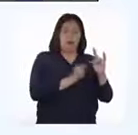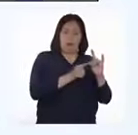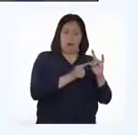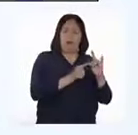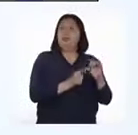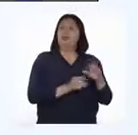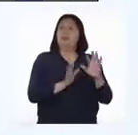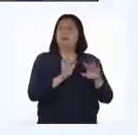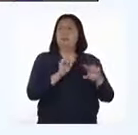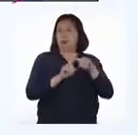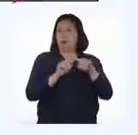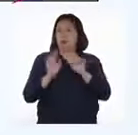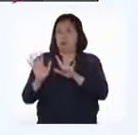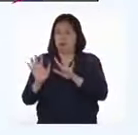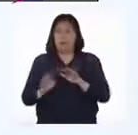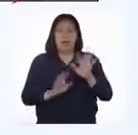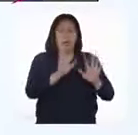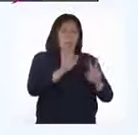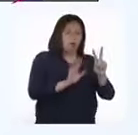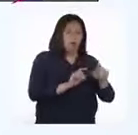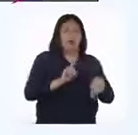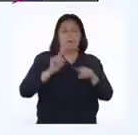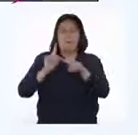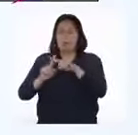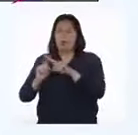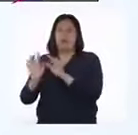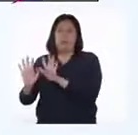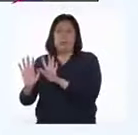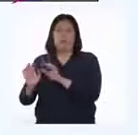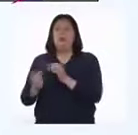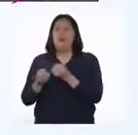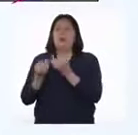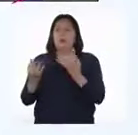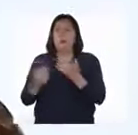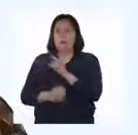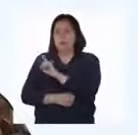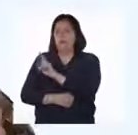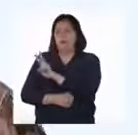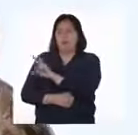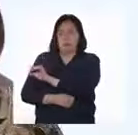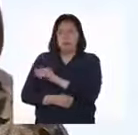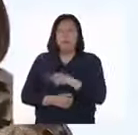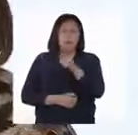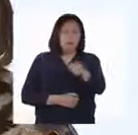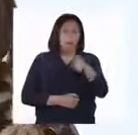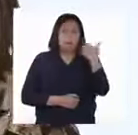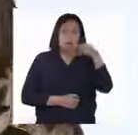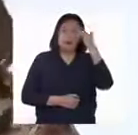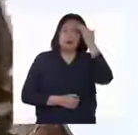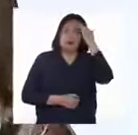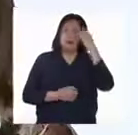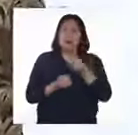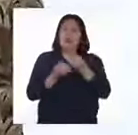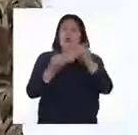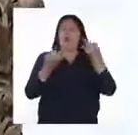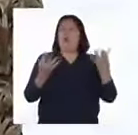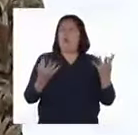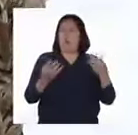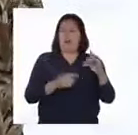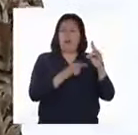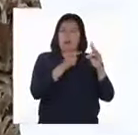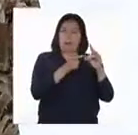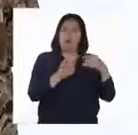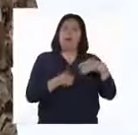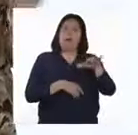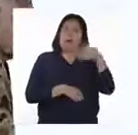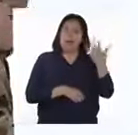también por 10. O sea, 12 por 10 que nos da 120 vicuñas. Y como ella ya sabía cuántas vicuñas había en